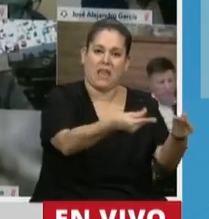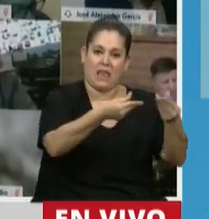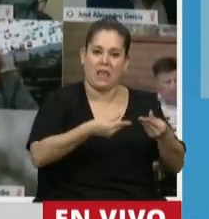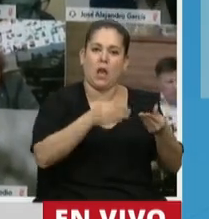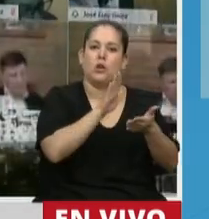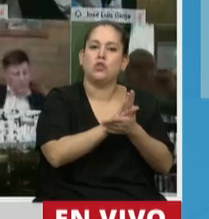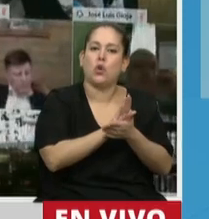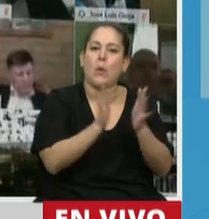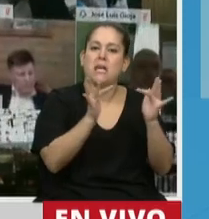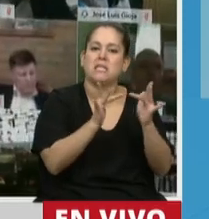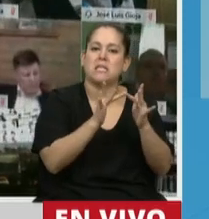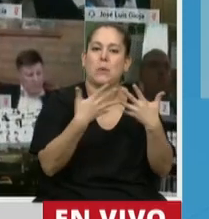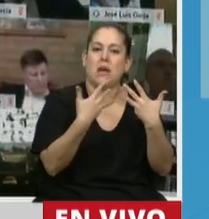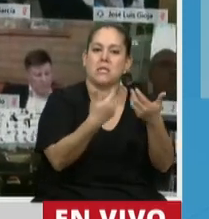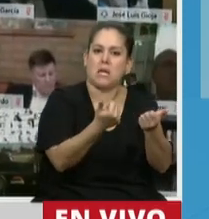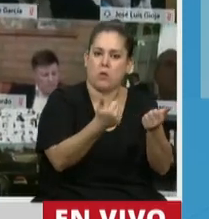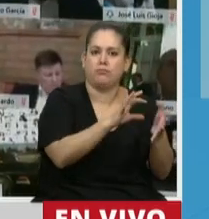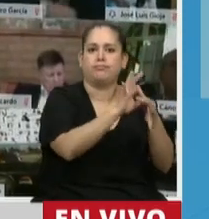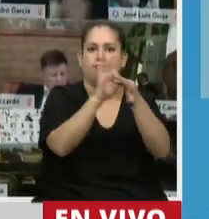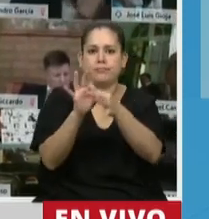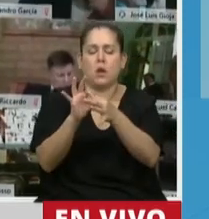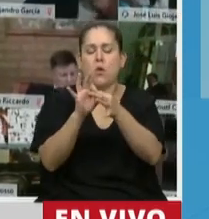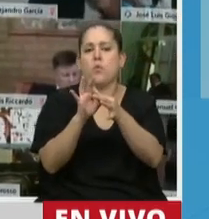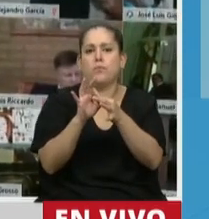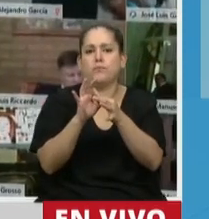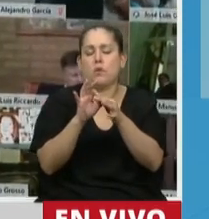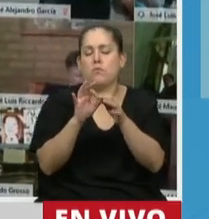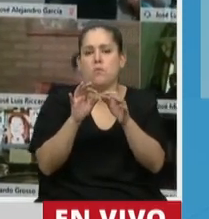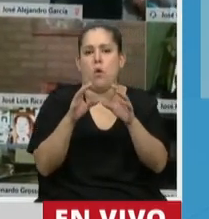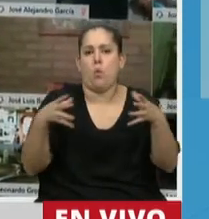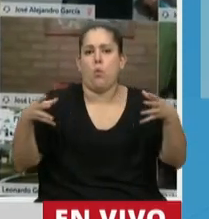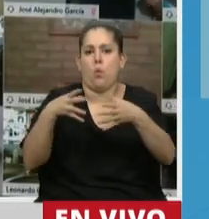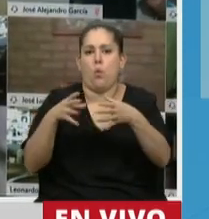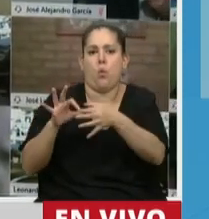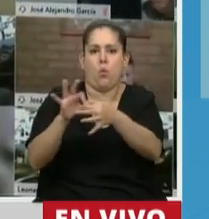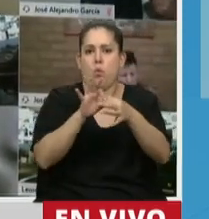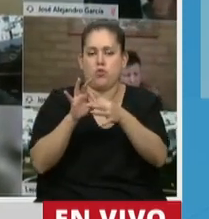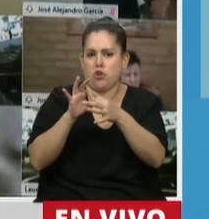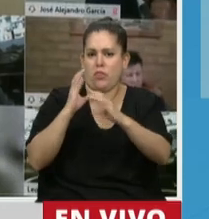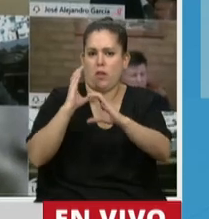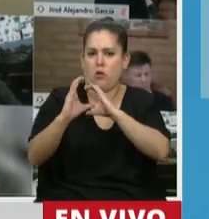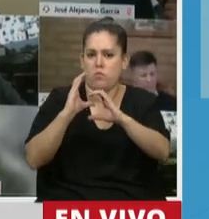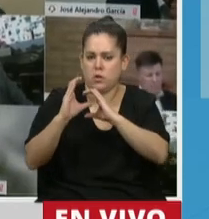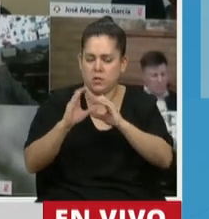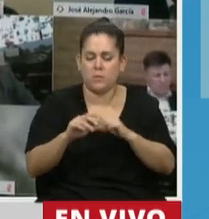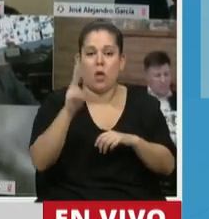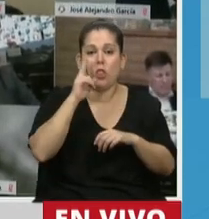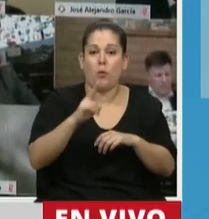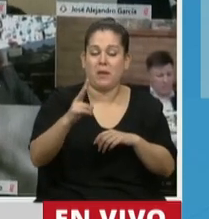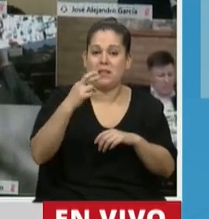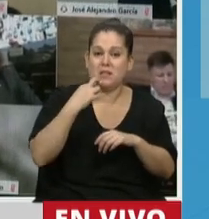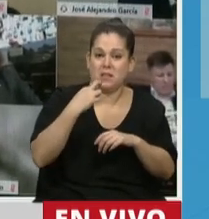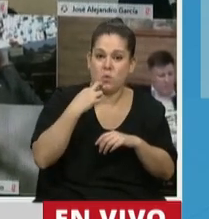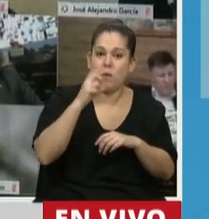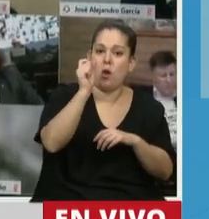en colaboración con la Unión Internacional de Comunicaciones. Y en 2019, la OMS crea su